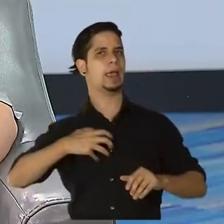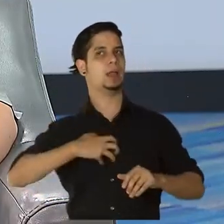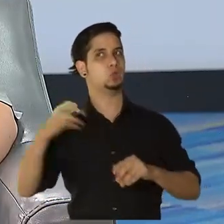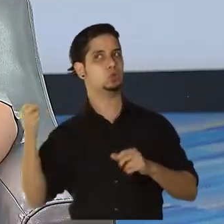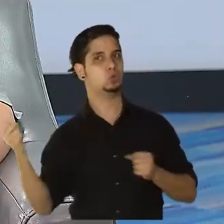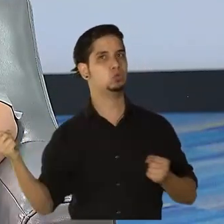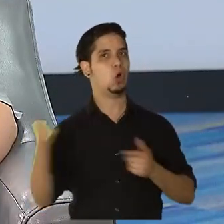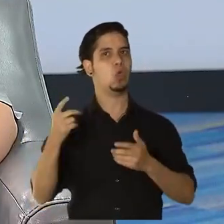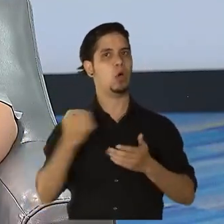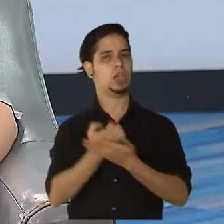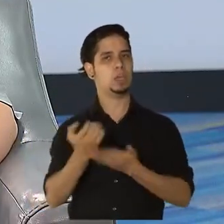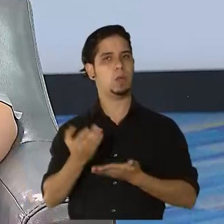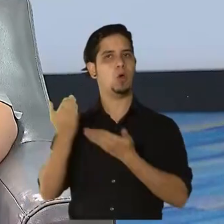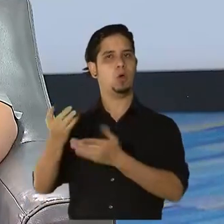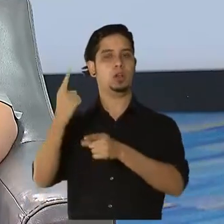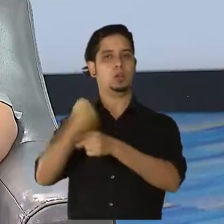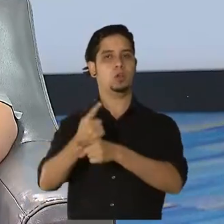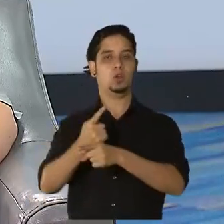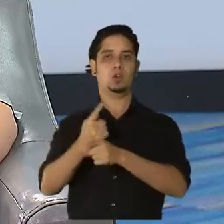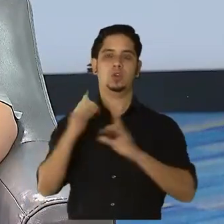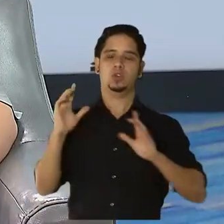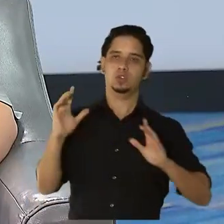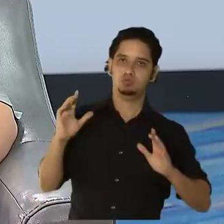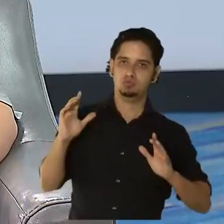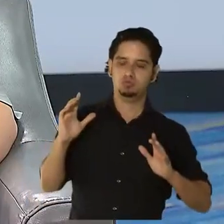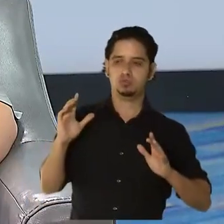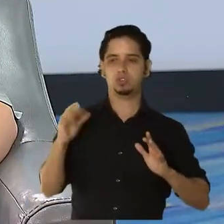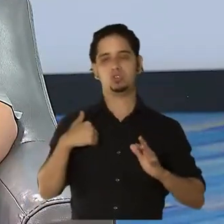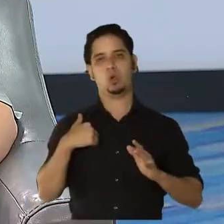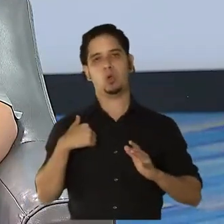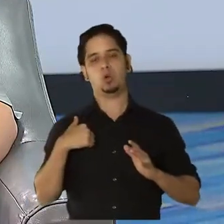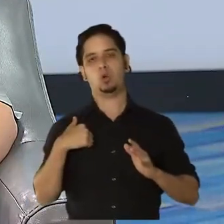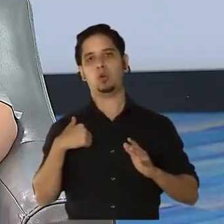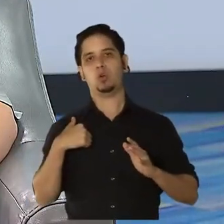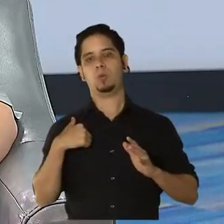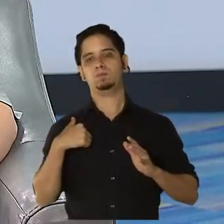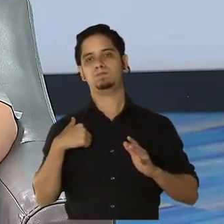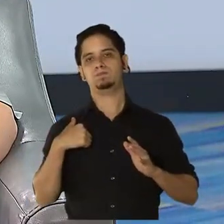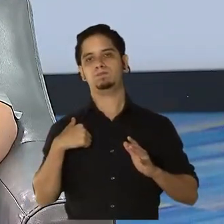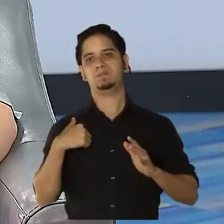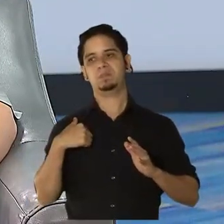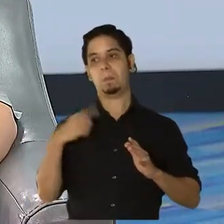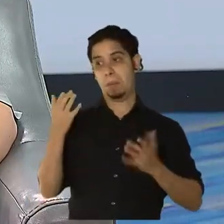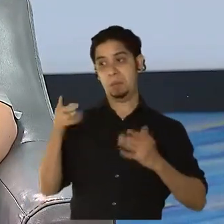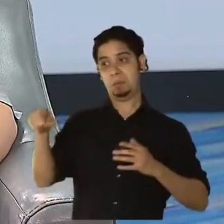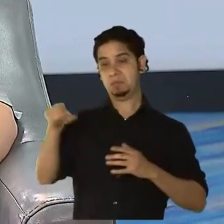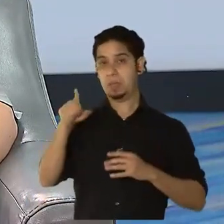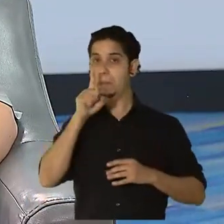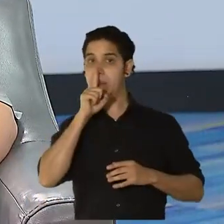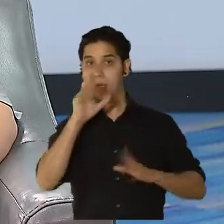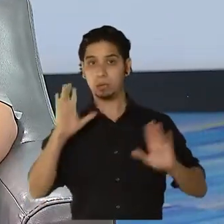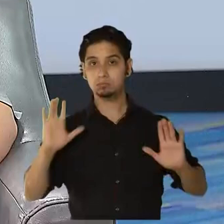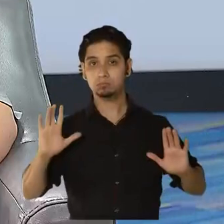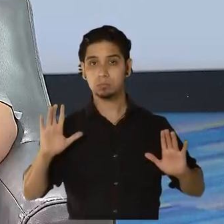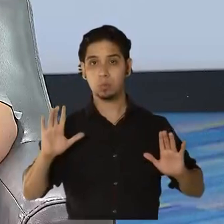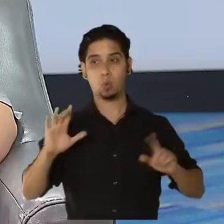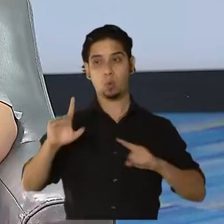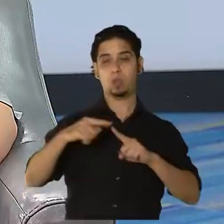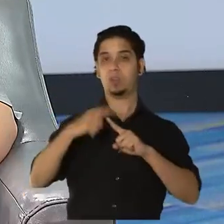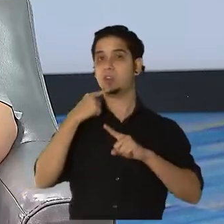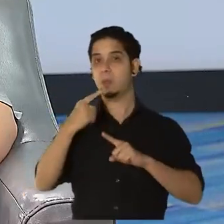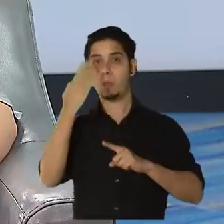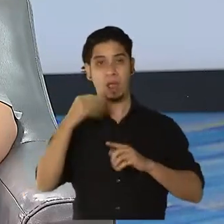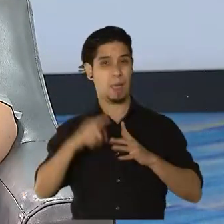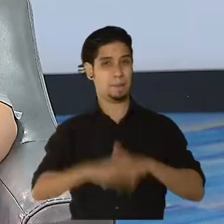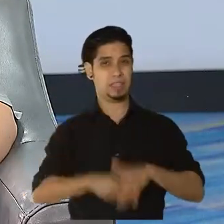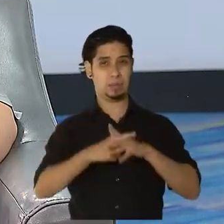el equipo protectivo. Yo no tengo por qué pensar que no tengan razón. ¿Cuándo lo dicen? Porque al